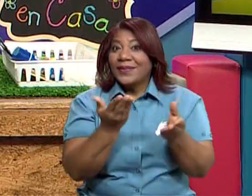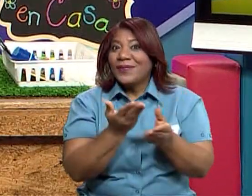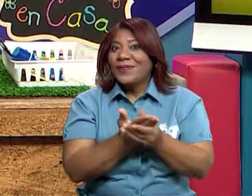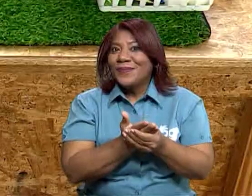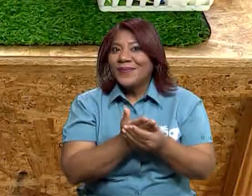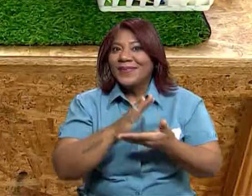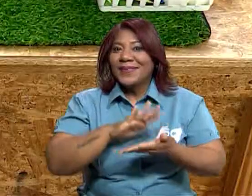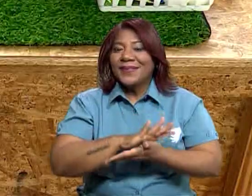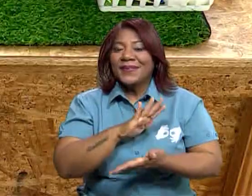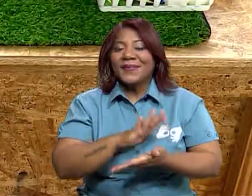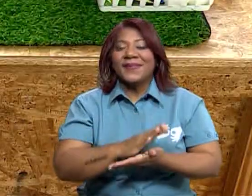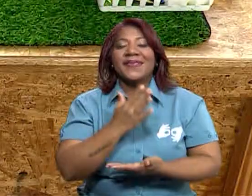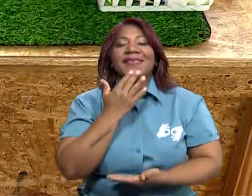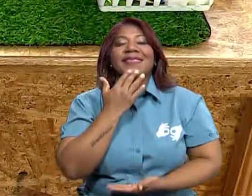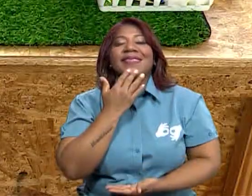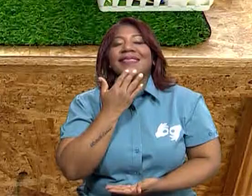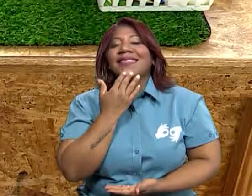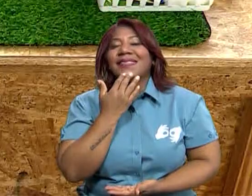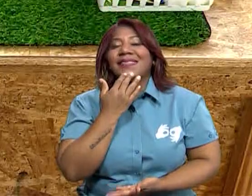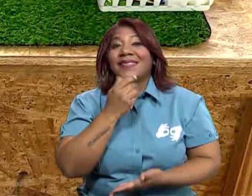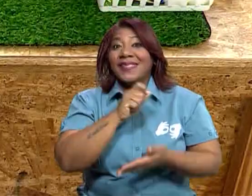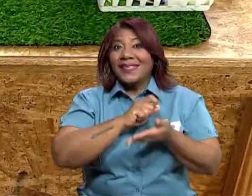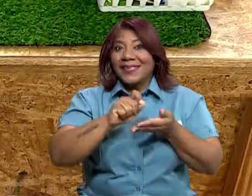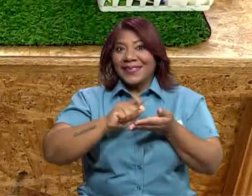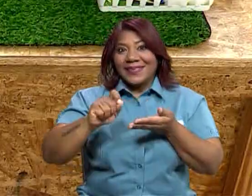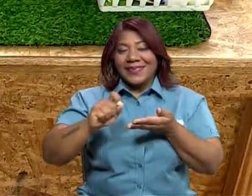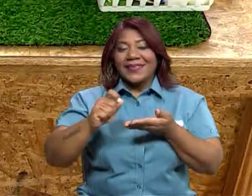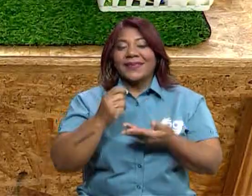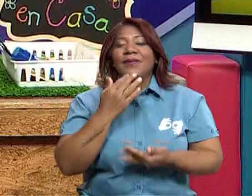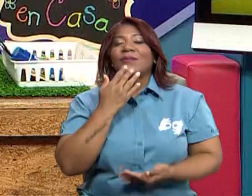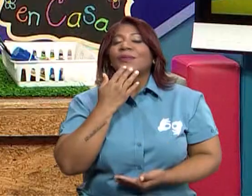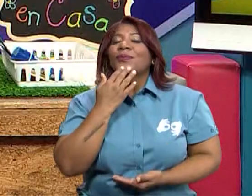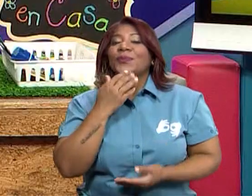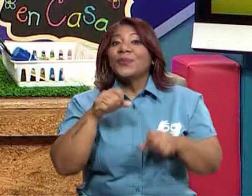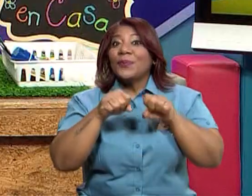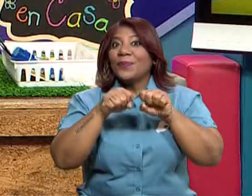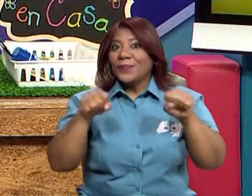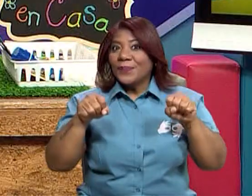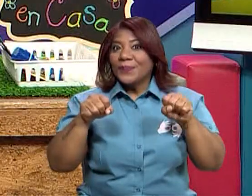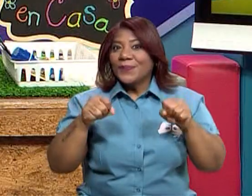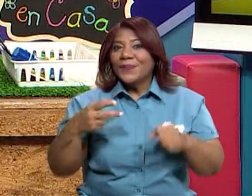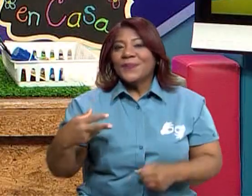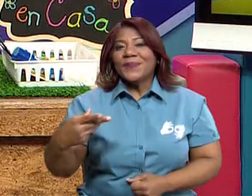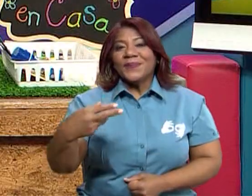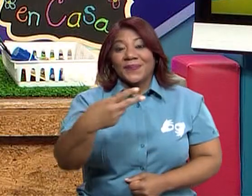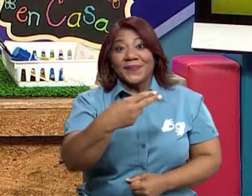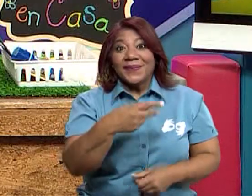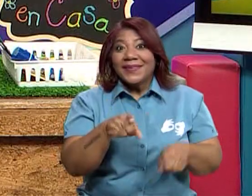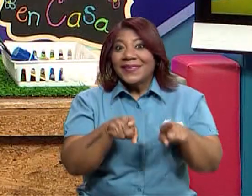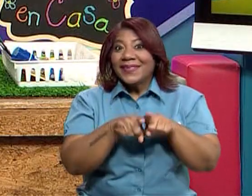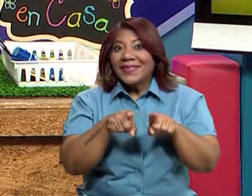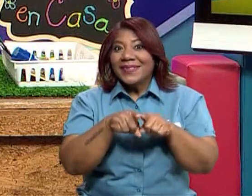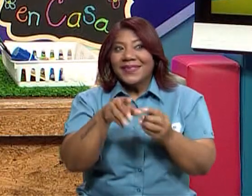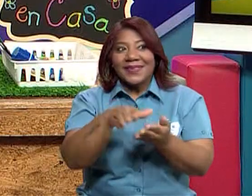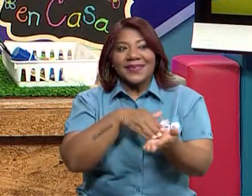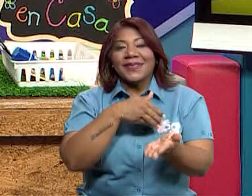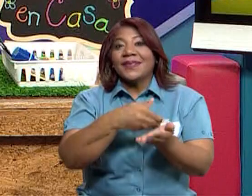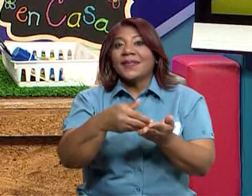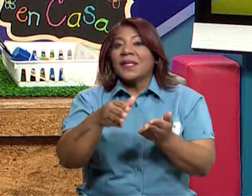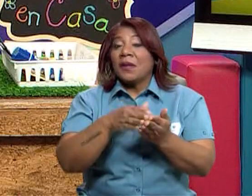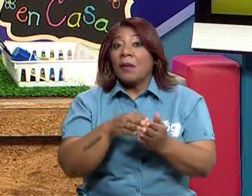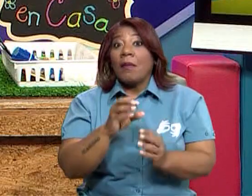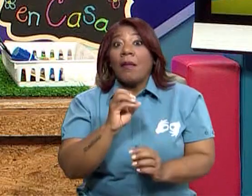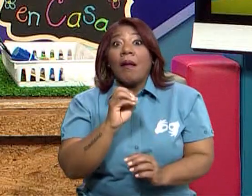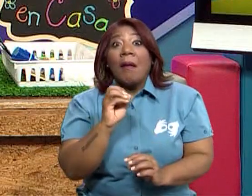colores, papel de construcción, tus lápices de colores, marcadores, goma, tijera y si quieres también puedes tener pinturita.